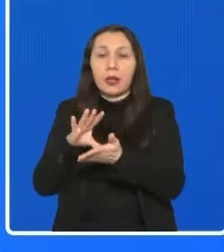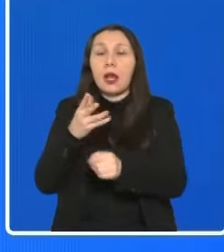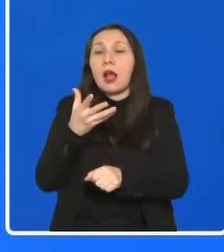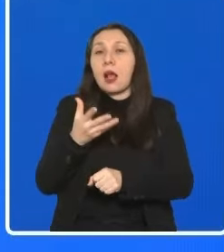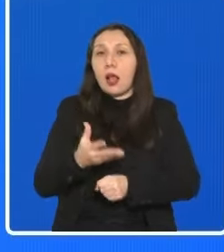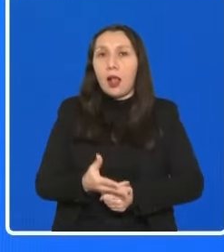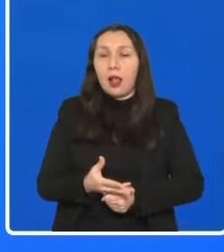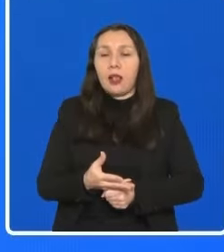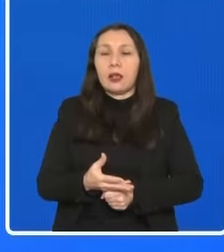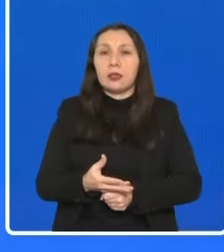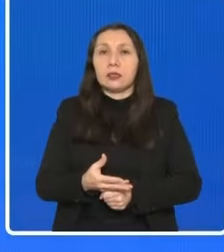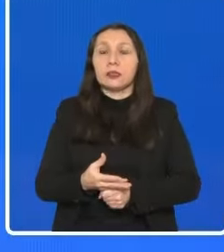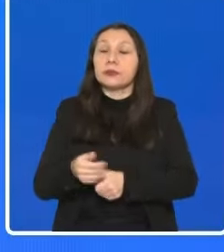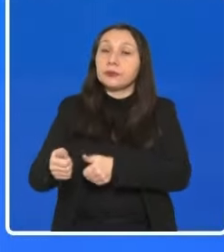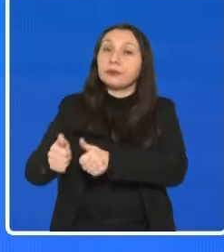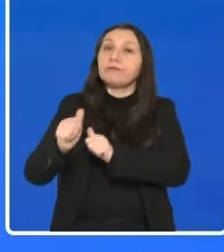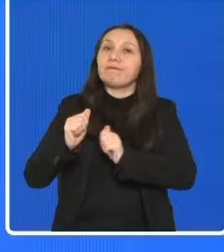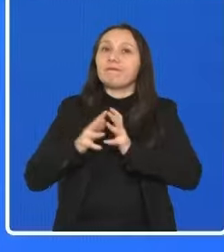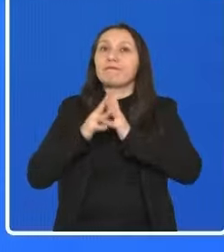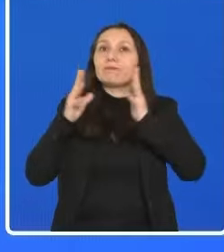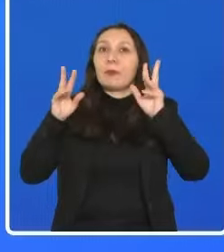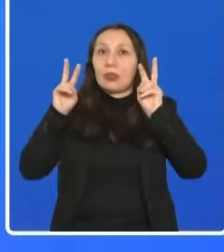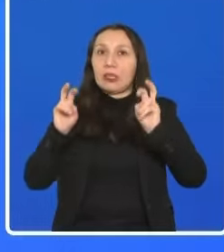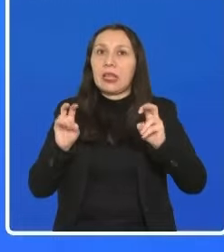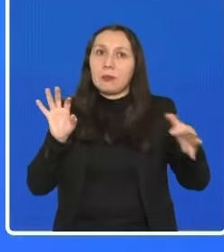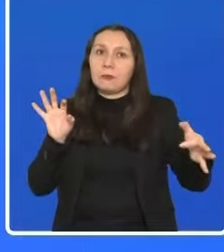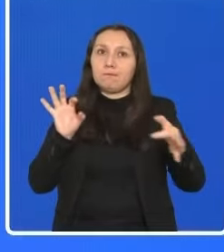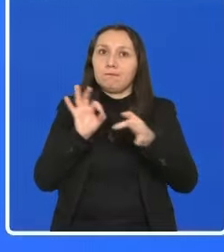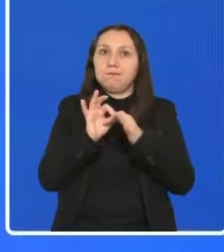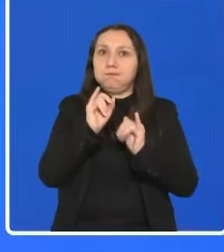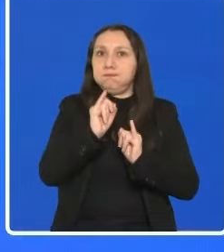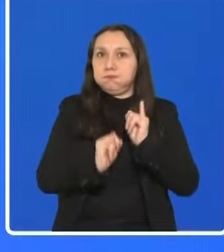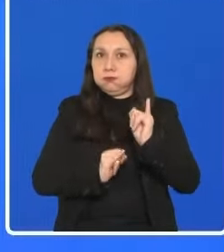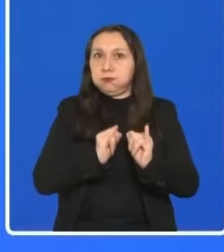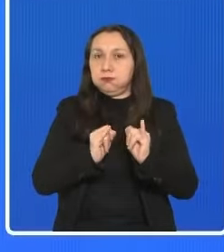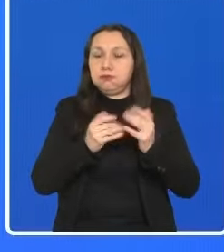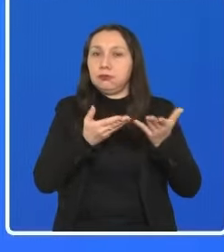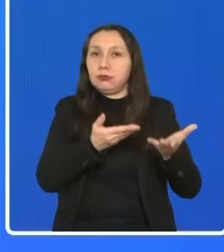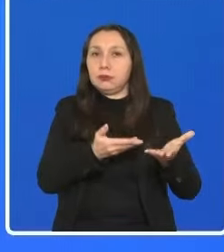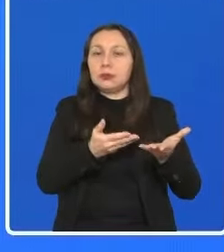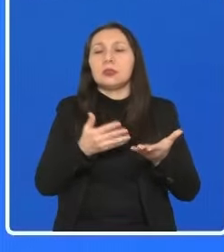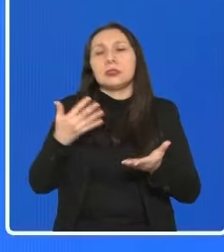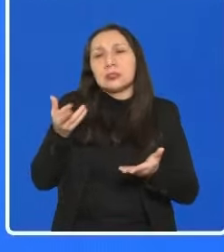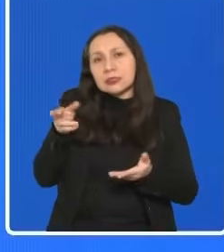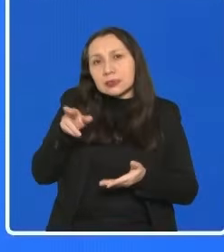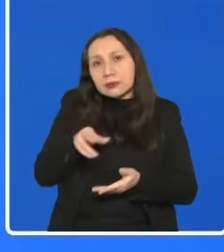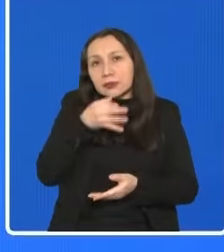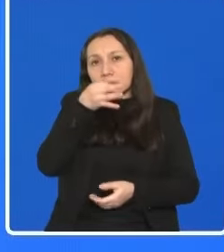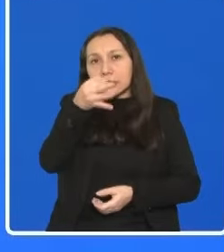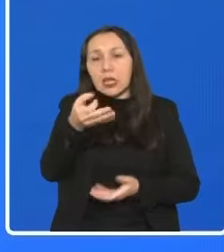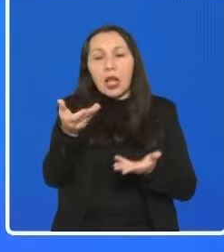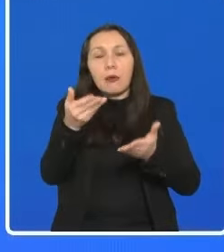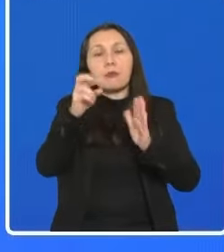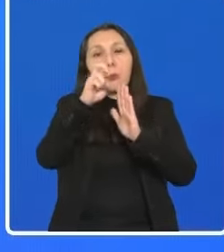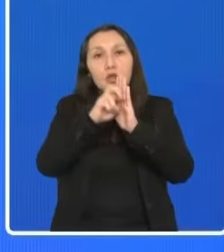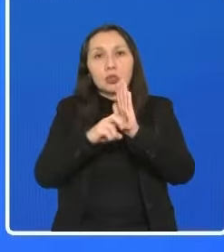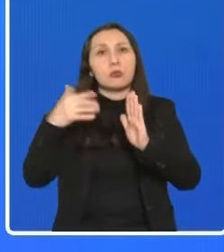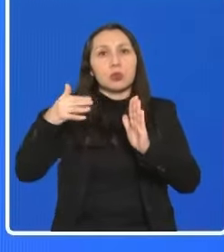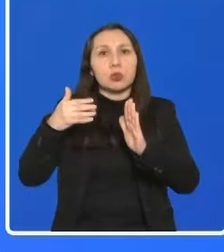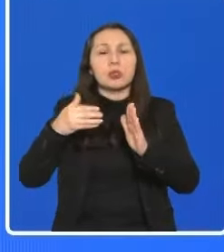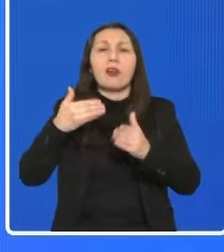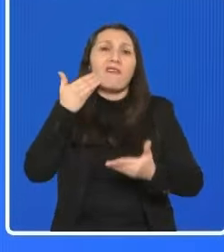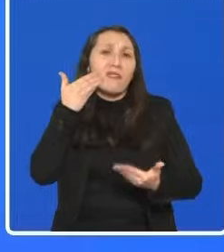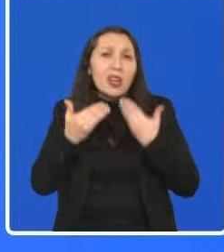han habido desafíos tremendos en materia de conectividad. Por eso, insisto, este proyecto es importante y trae beneficios